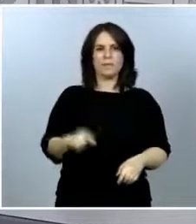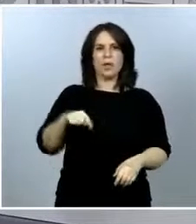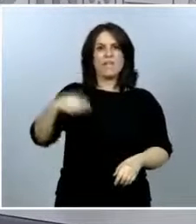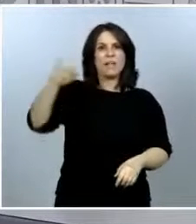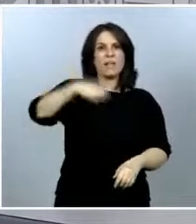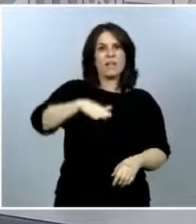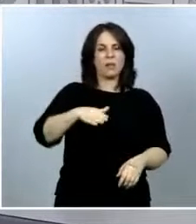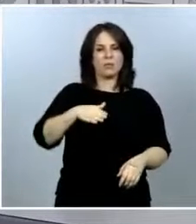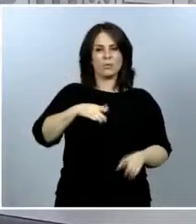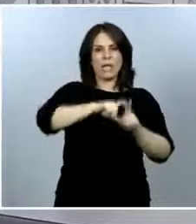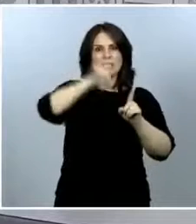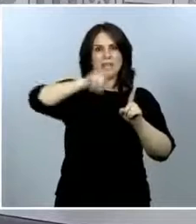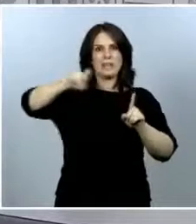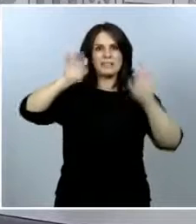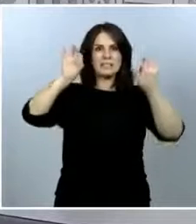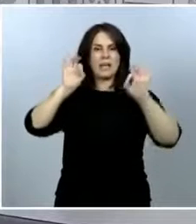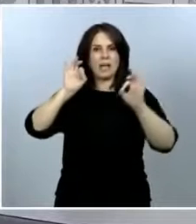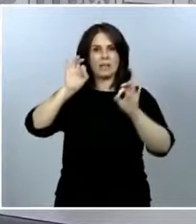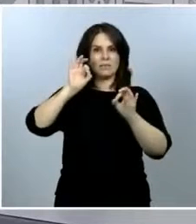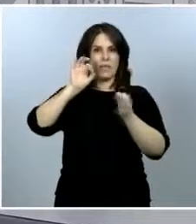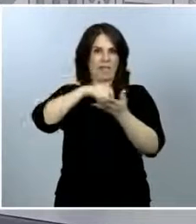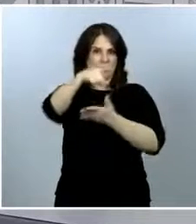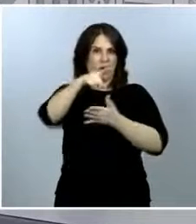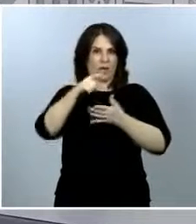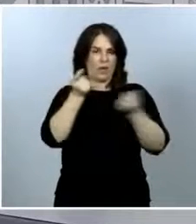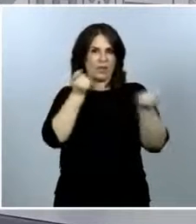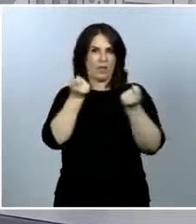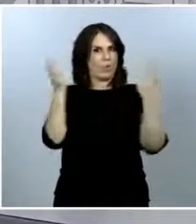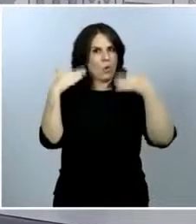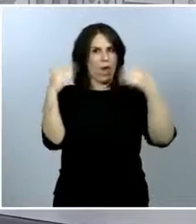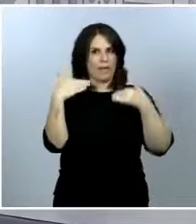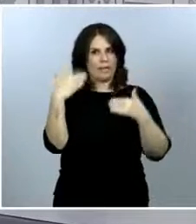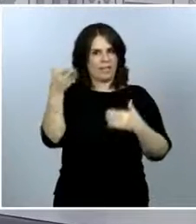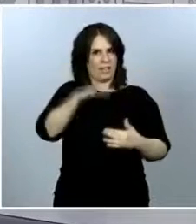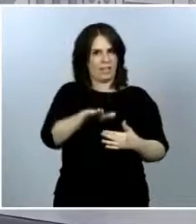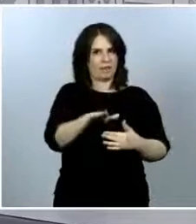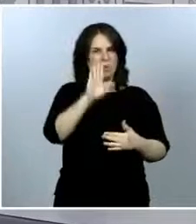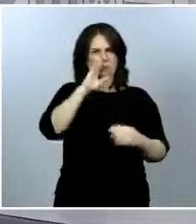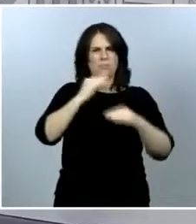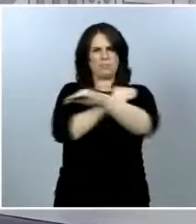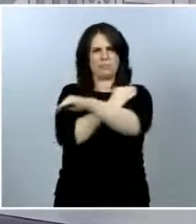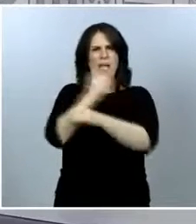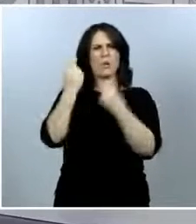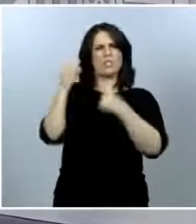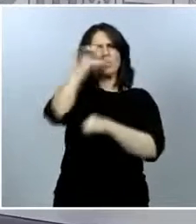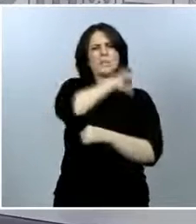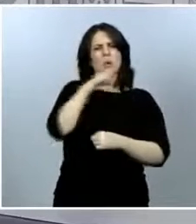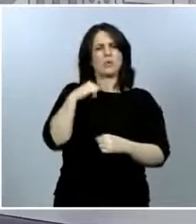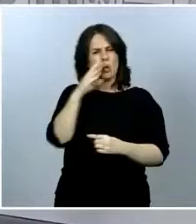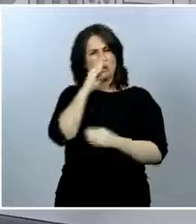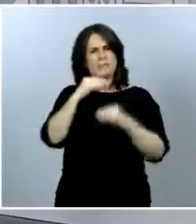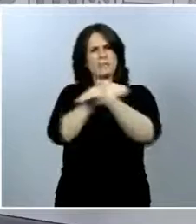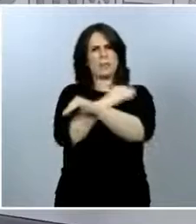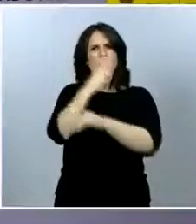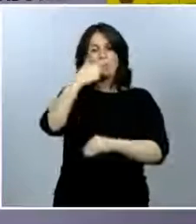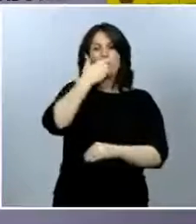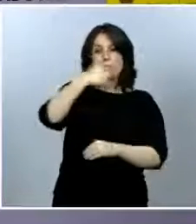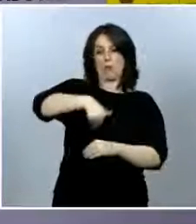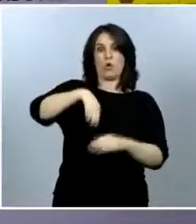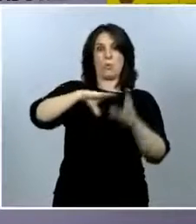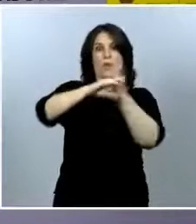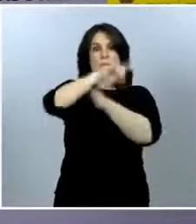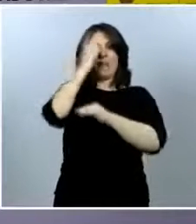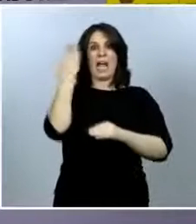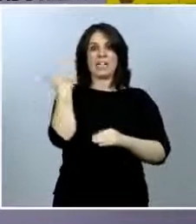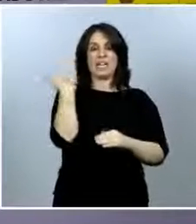estadística del centro de coordinación, pero estos datos difieren de los que dan algunas comunidades. Según los datos de Madrid, ayer hubo 11